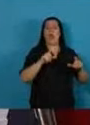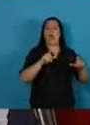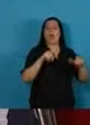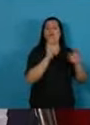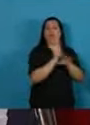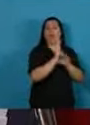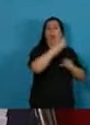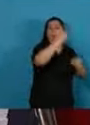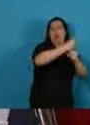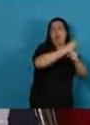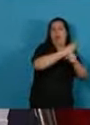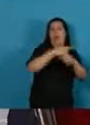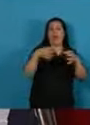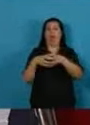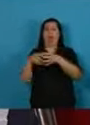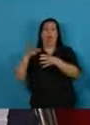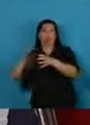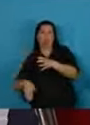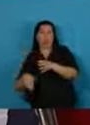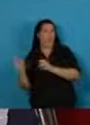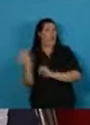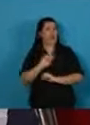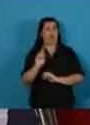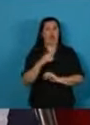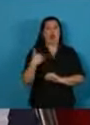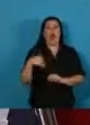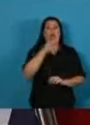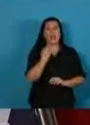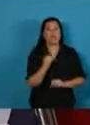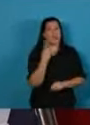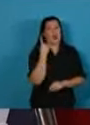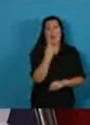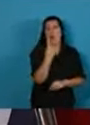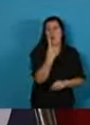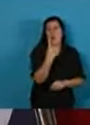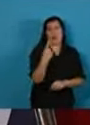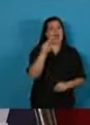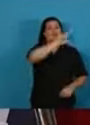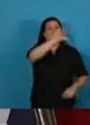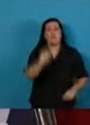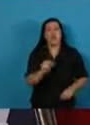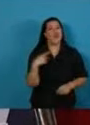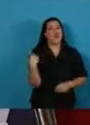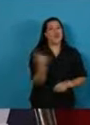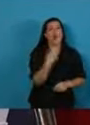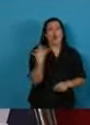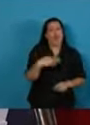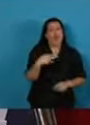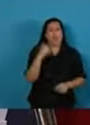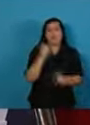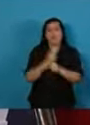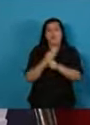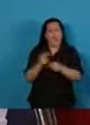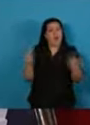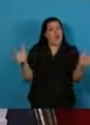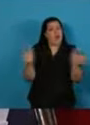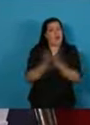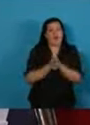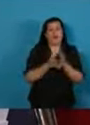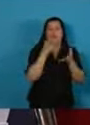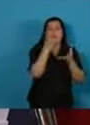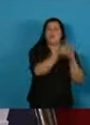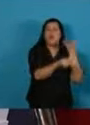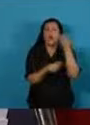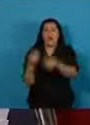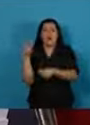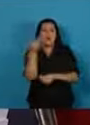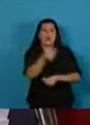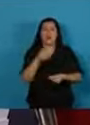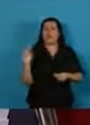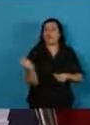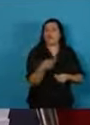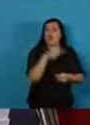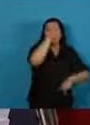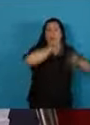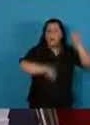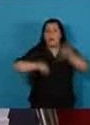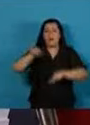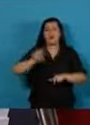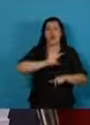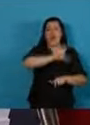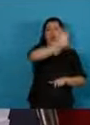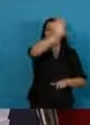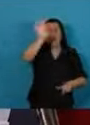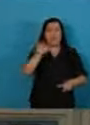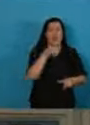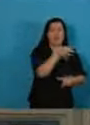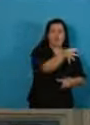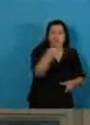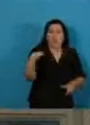de segunda. Argentina es una sola y mancomunadamente debe propender al desarrollo de todas y cada una de sus regiones.